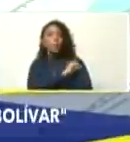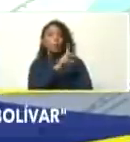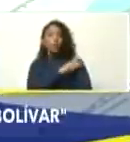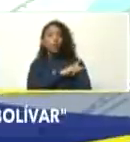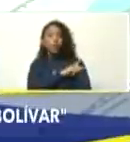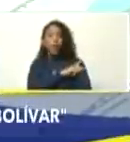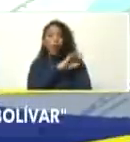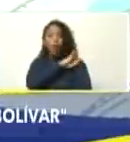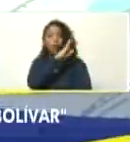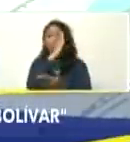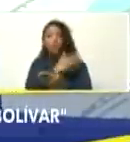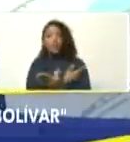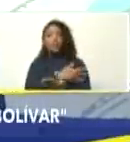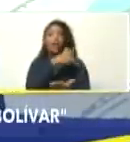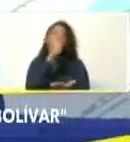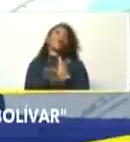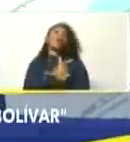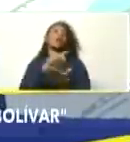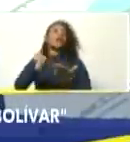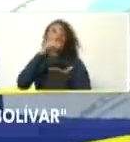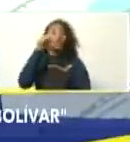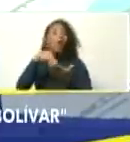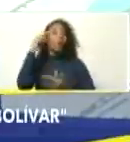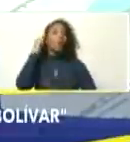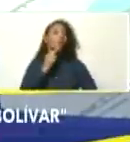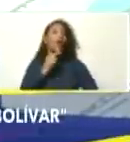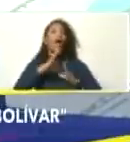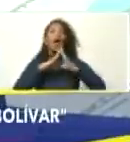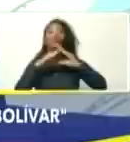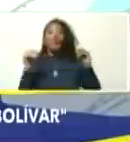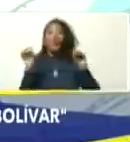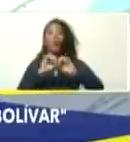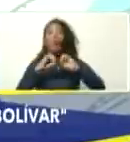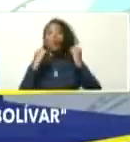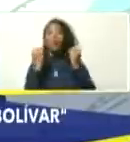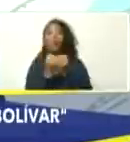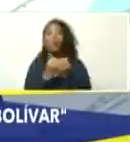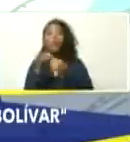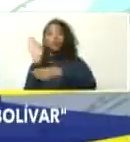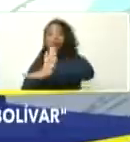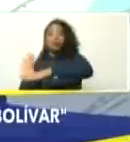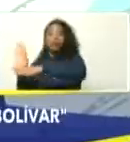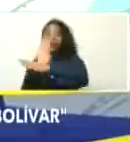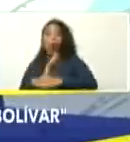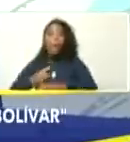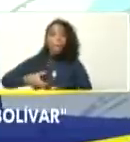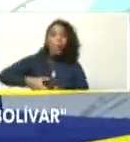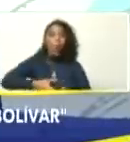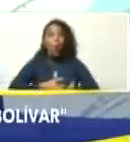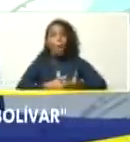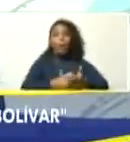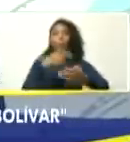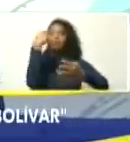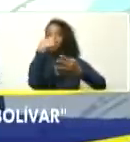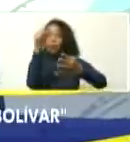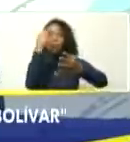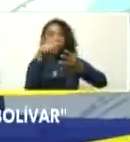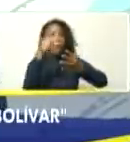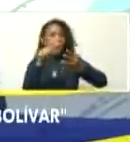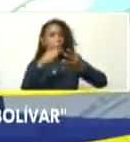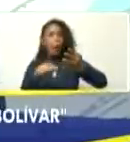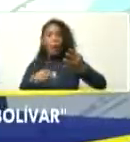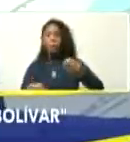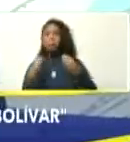a la Fuerza Armada Nacional Bolivariana y a todos los organismos de prevención, bomberos, etcétera, etcétera,